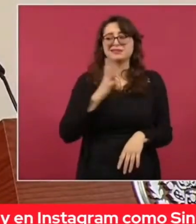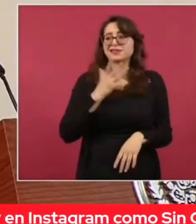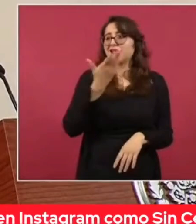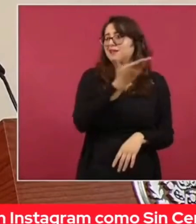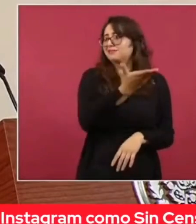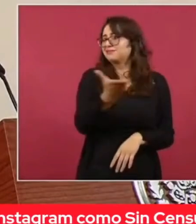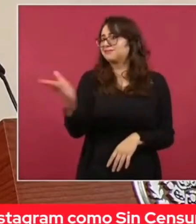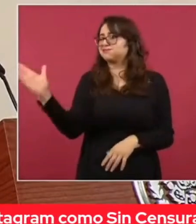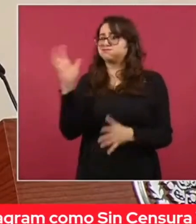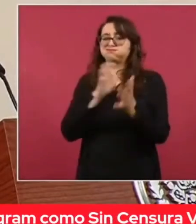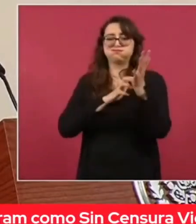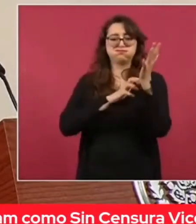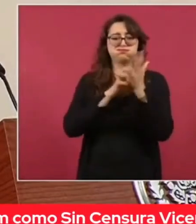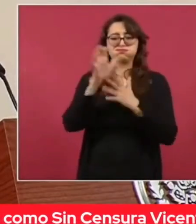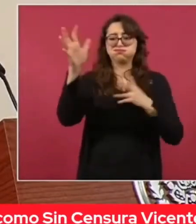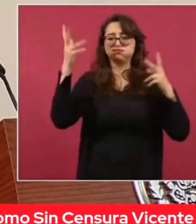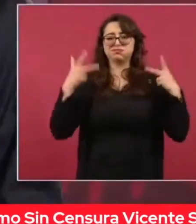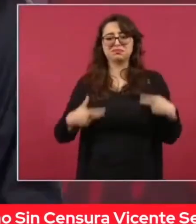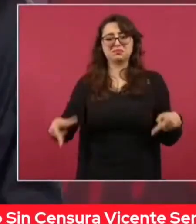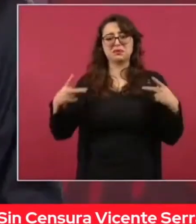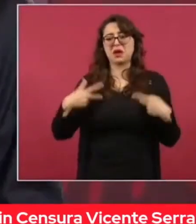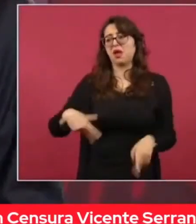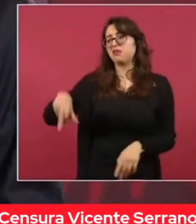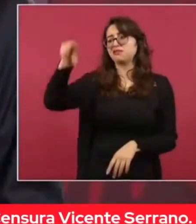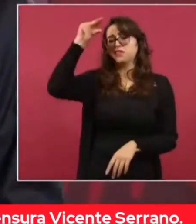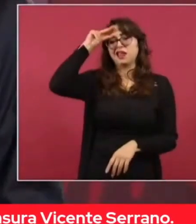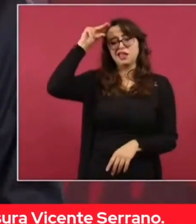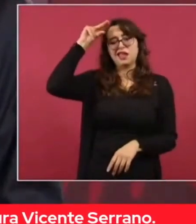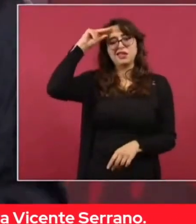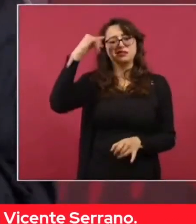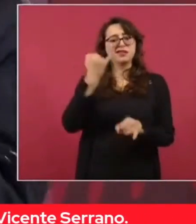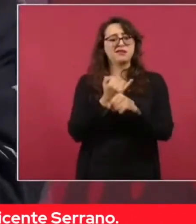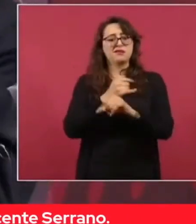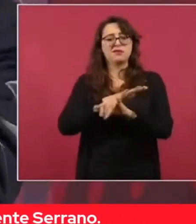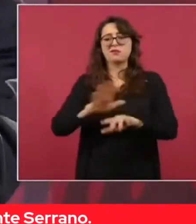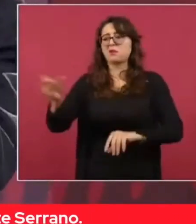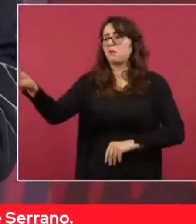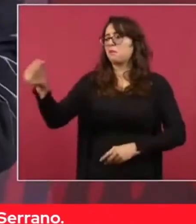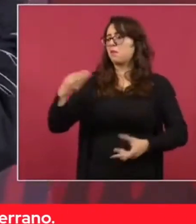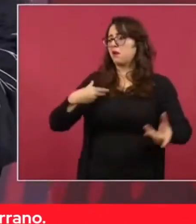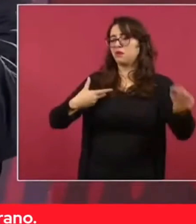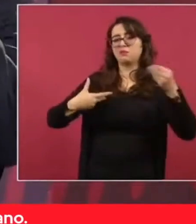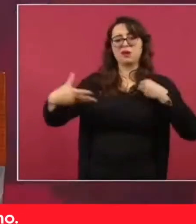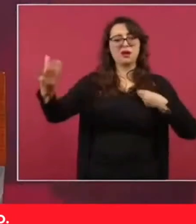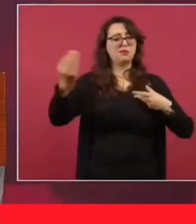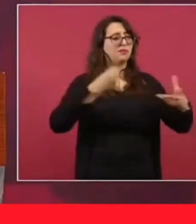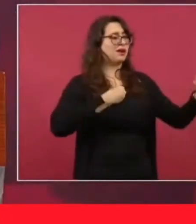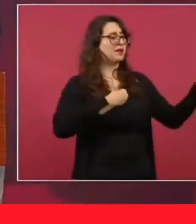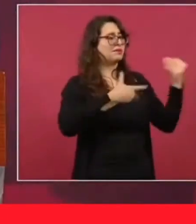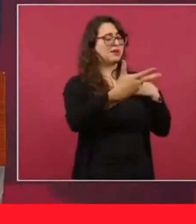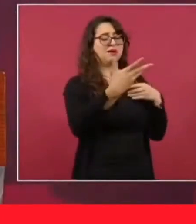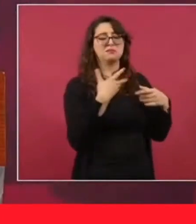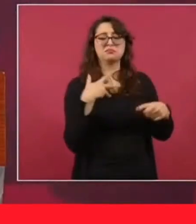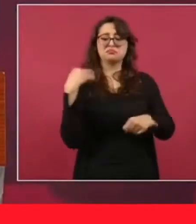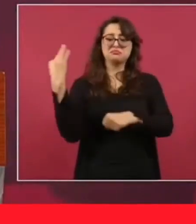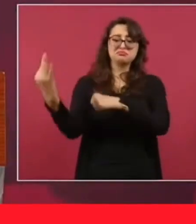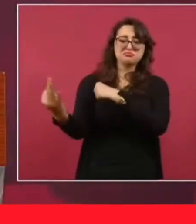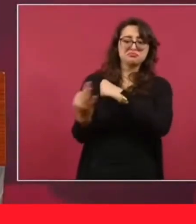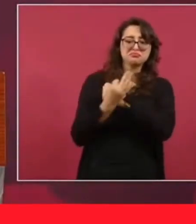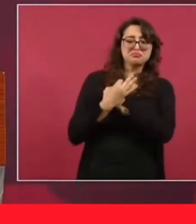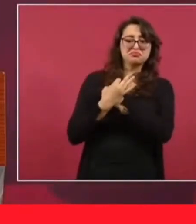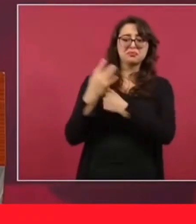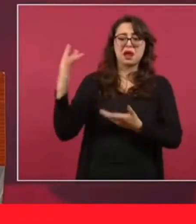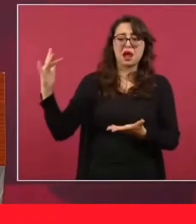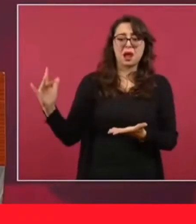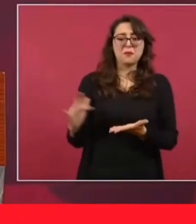millones de mexicanos que apoyan que respaldan esta